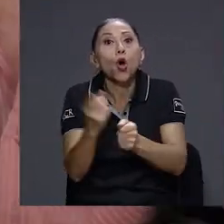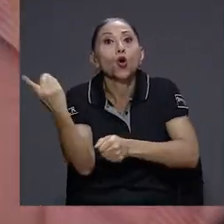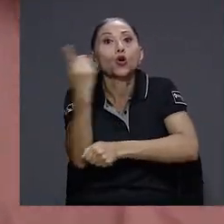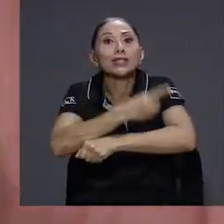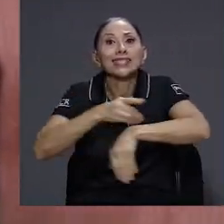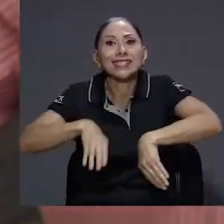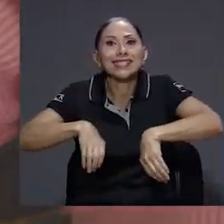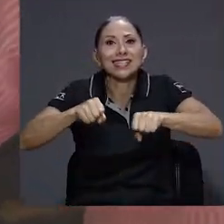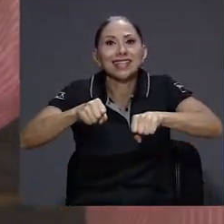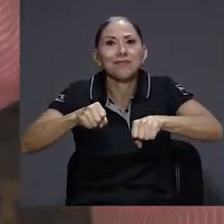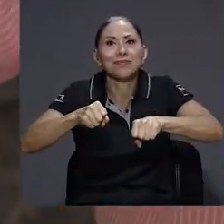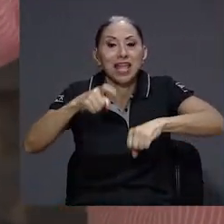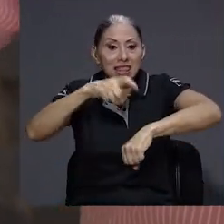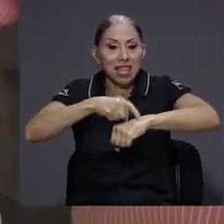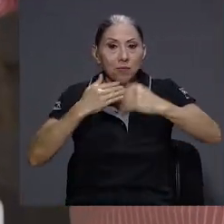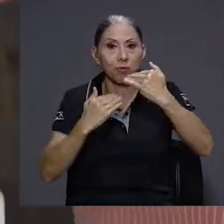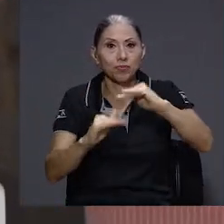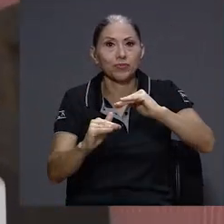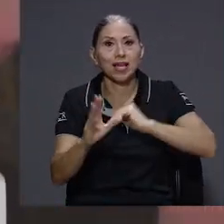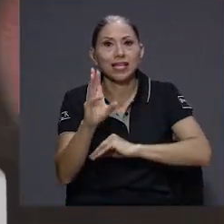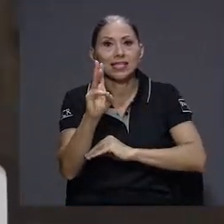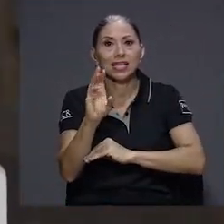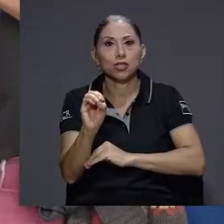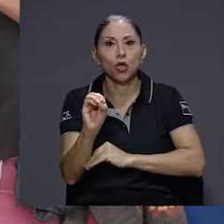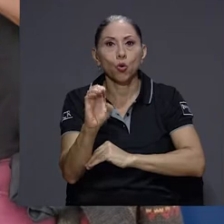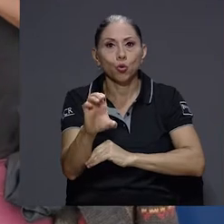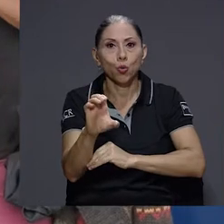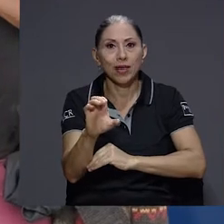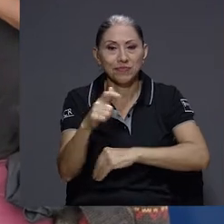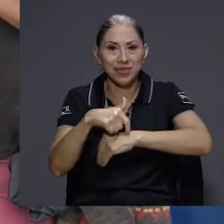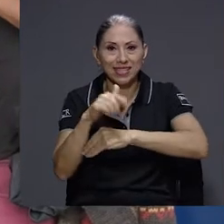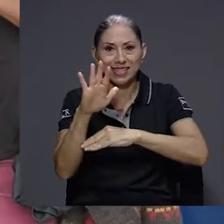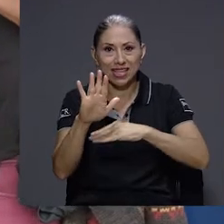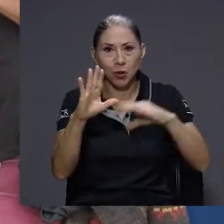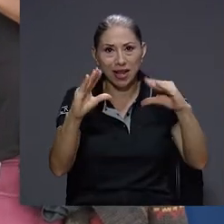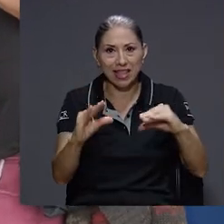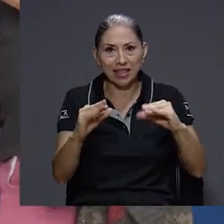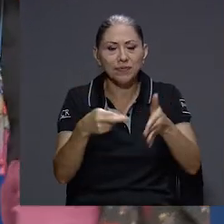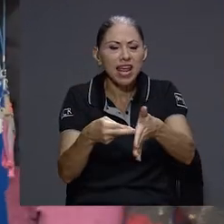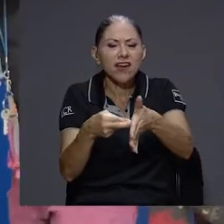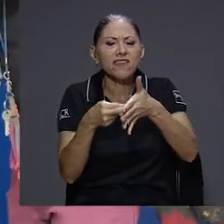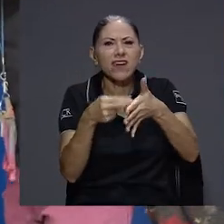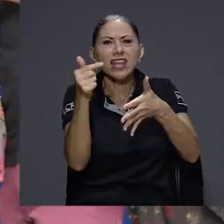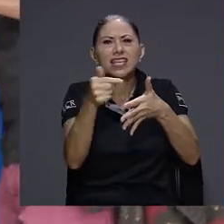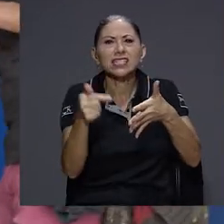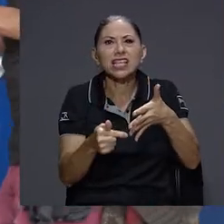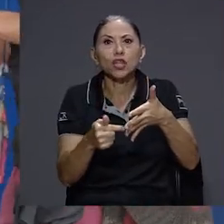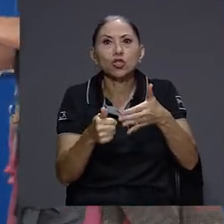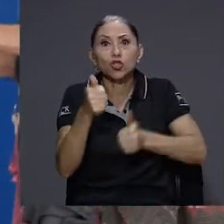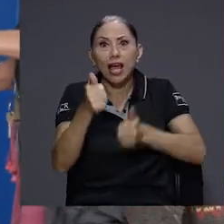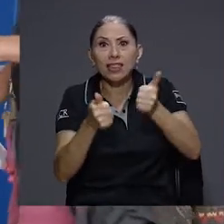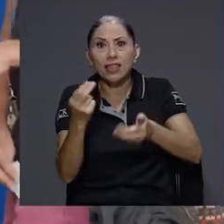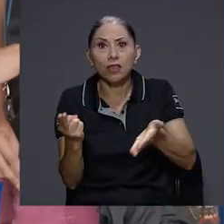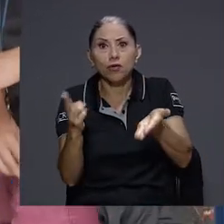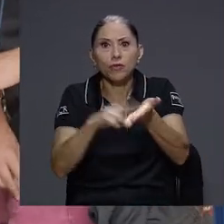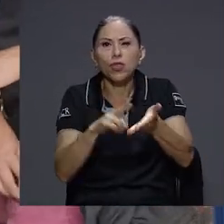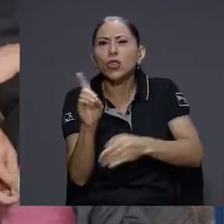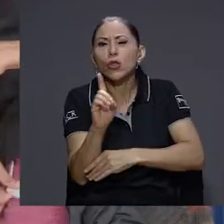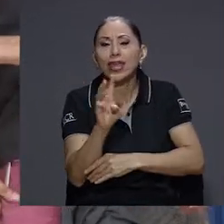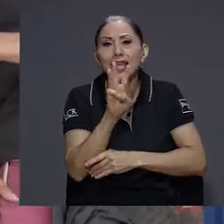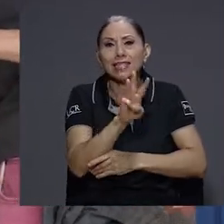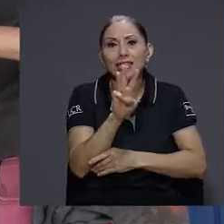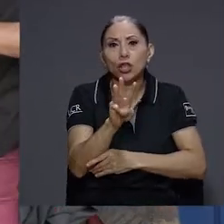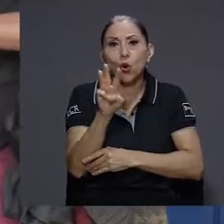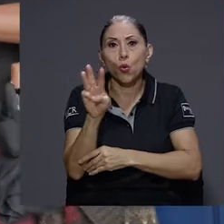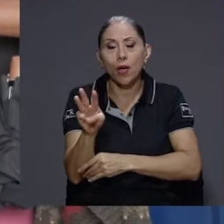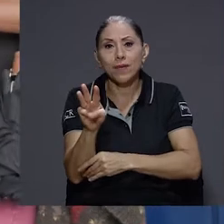hacerlo hasta el 6 de octubre a las 5 de la tarde. Los requisitos para inscribir una candidatura y otros detalles se encuentran en el